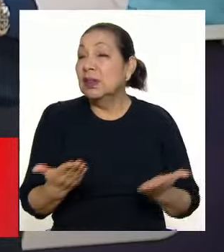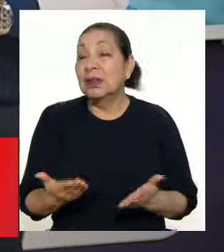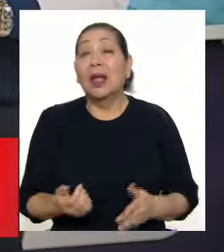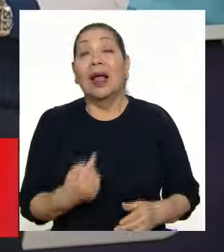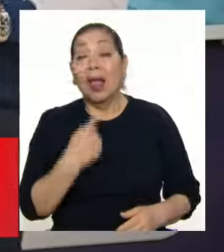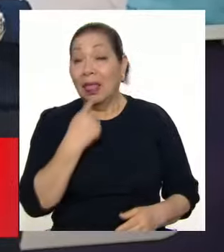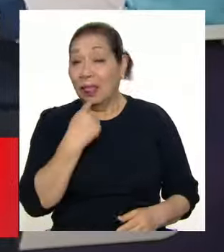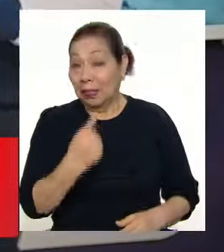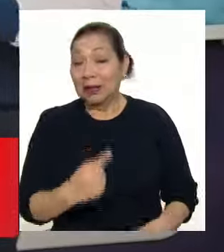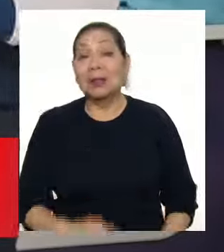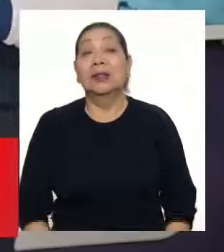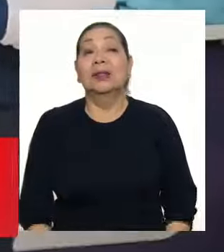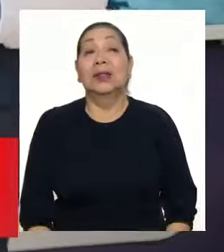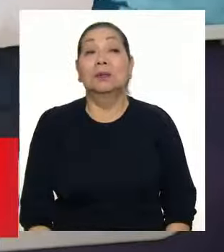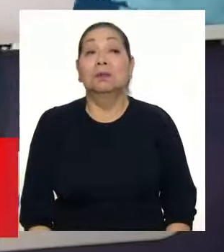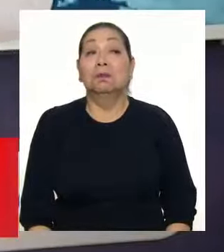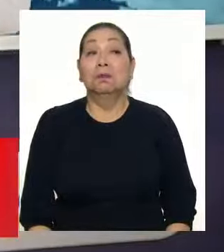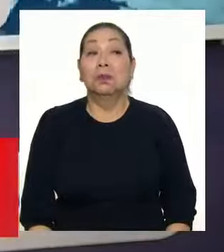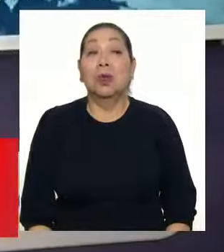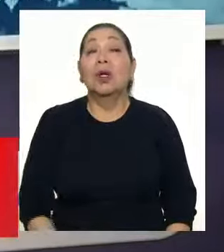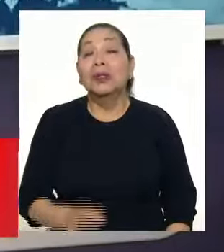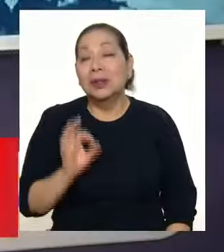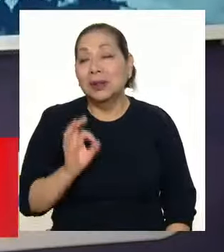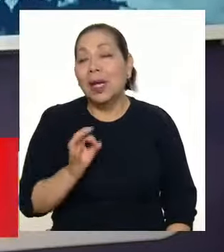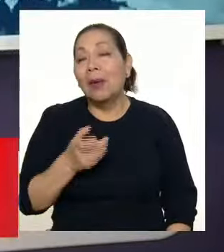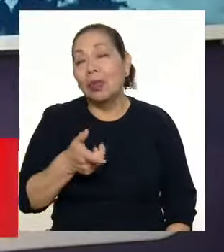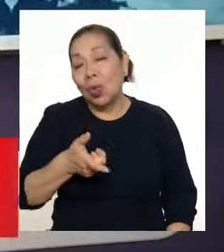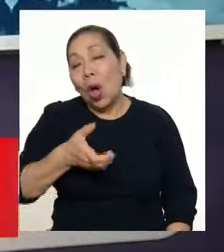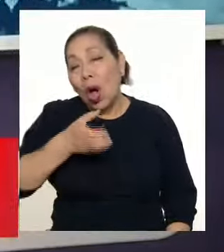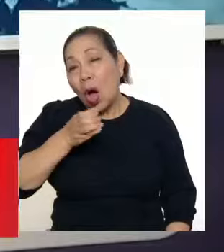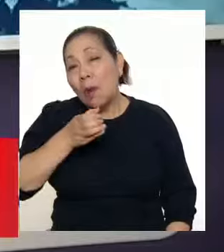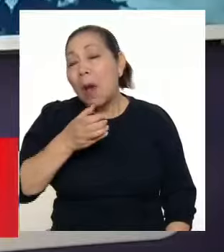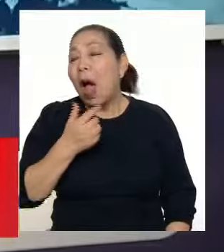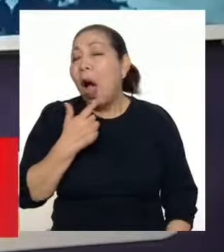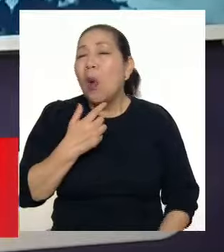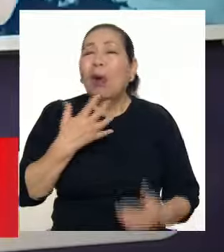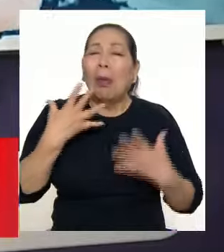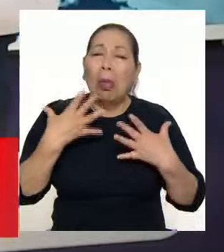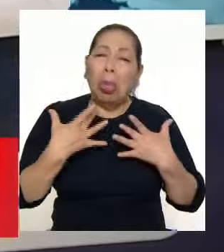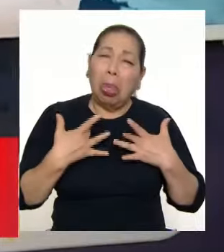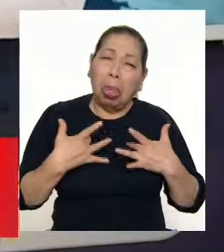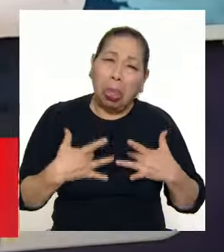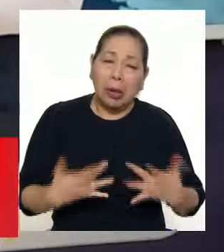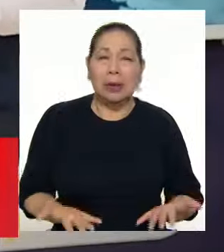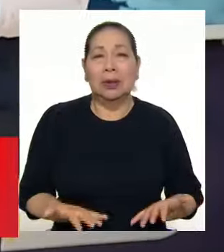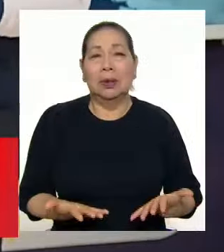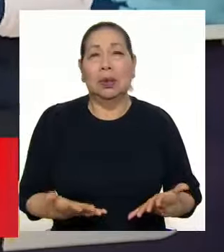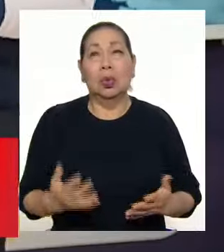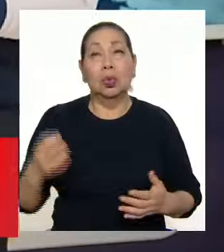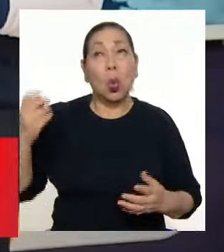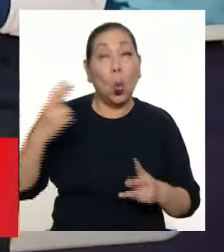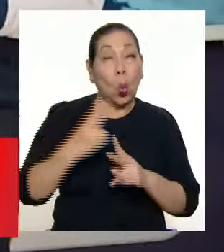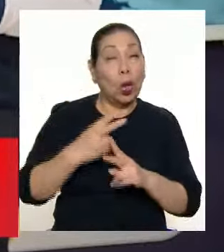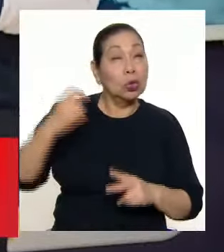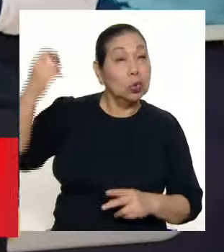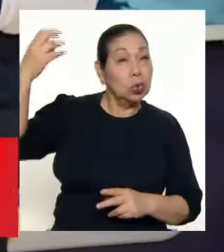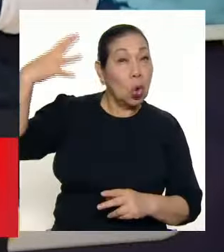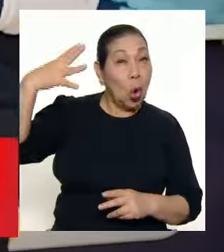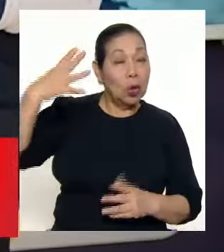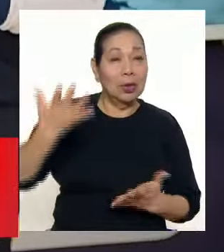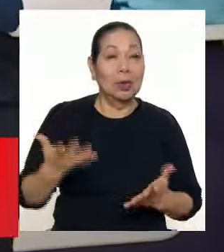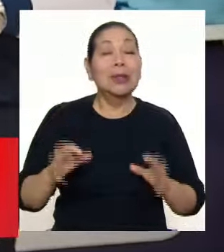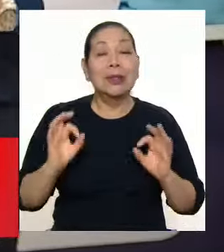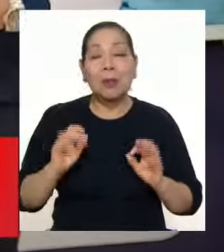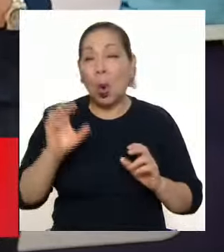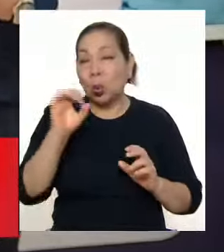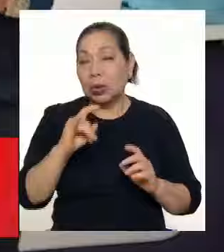Cenami te recomienda pues el tomar abundante agua para evitar la deshidratación, protegerse de la radiación ultravioleta y el uso